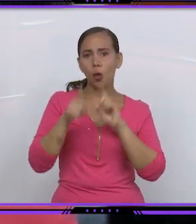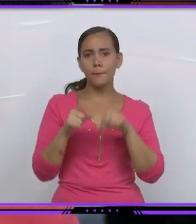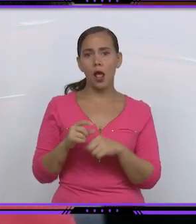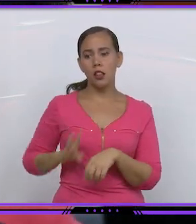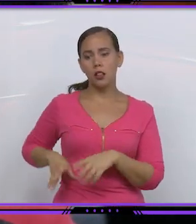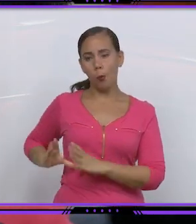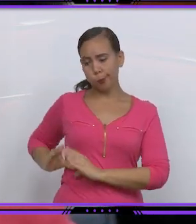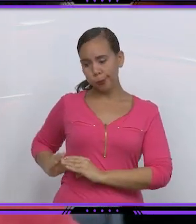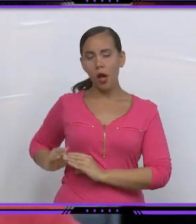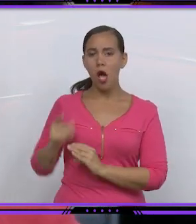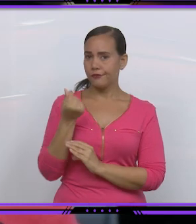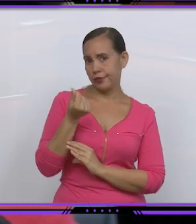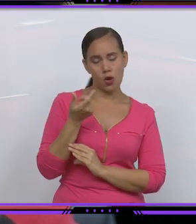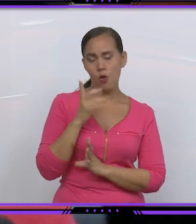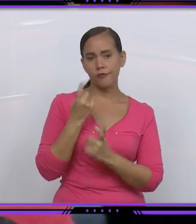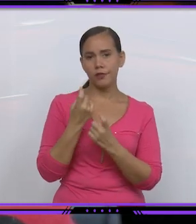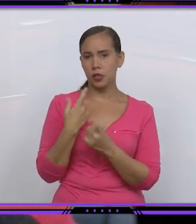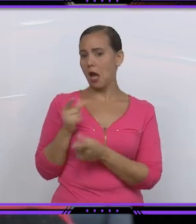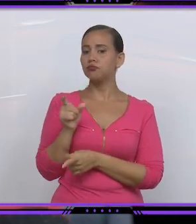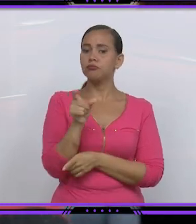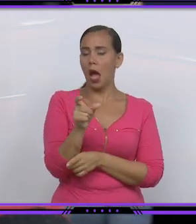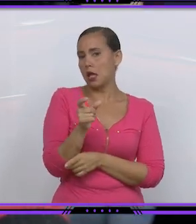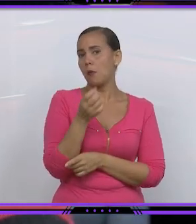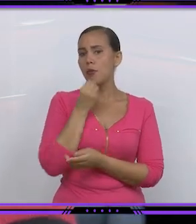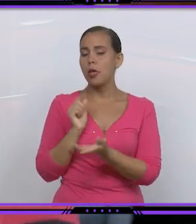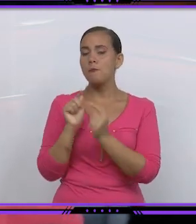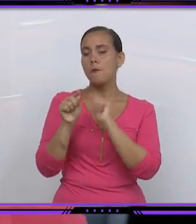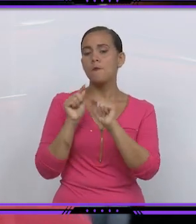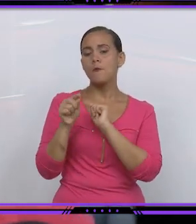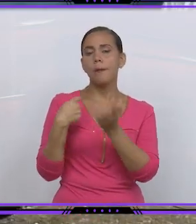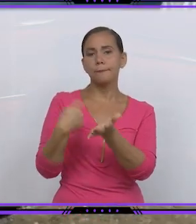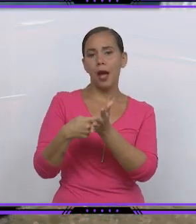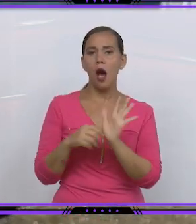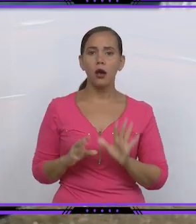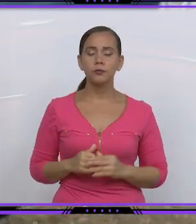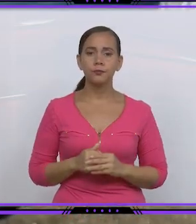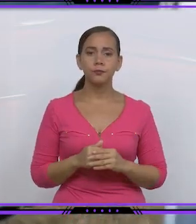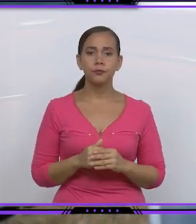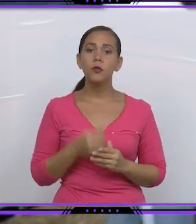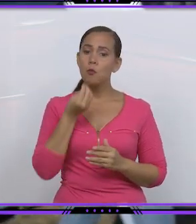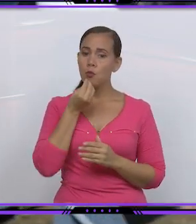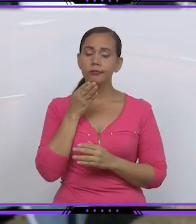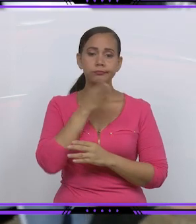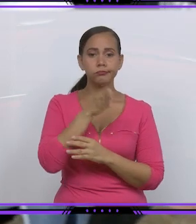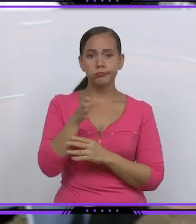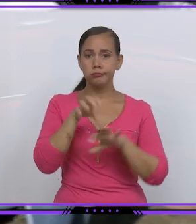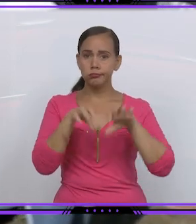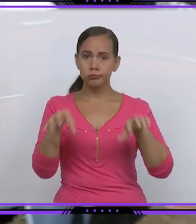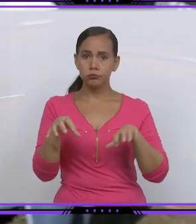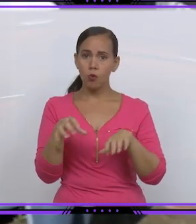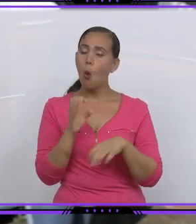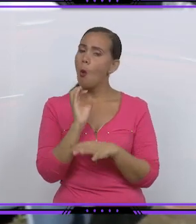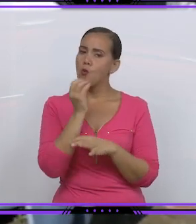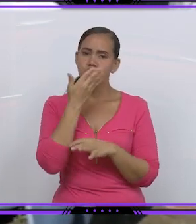no tienes que andar con el dinero encima solo la tarjeta me gusta esa forma. Que puedan acceder a la feria y poder comprar los